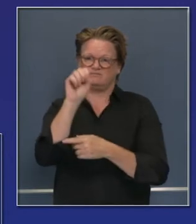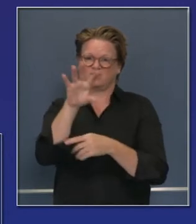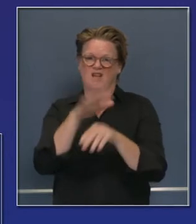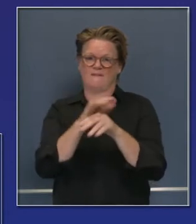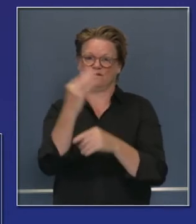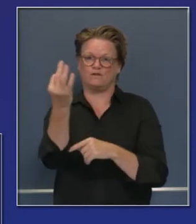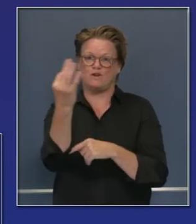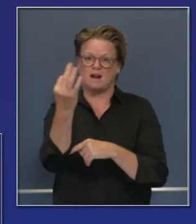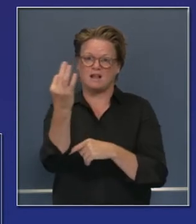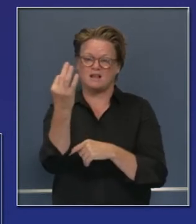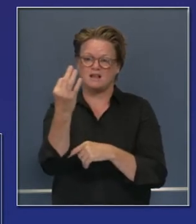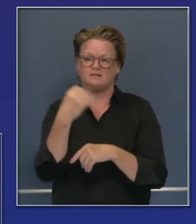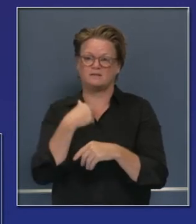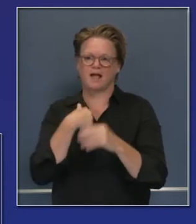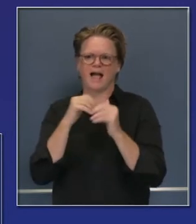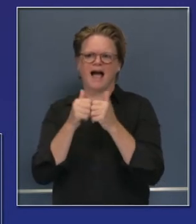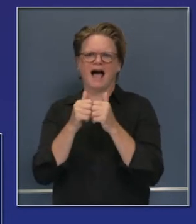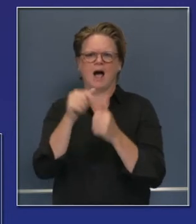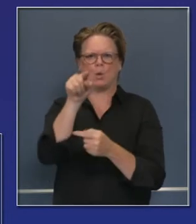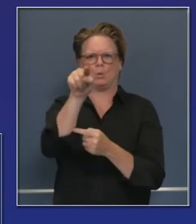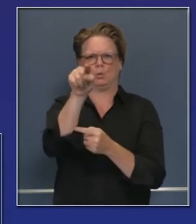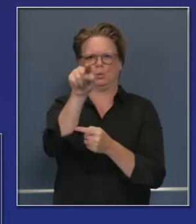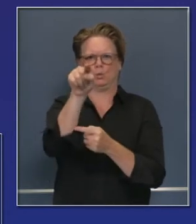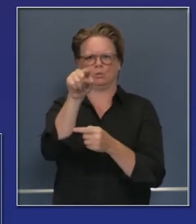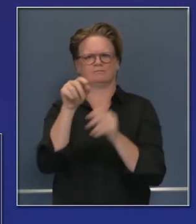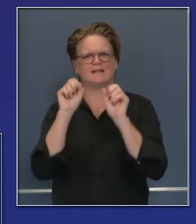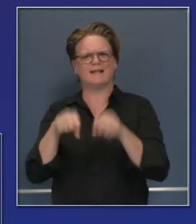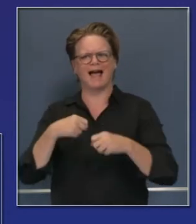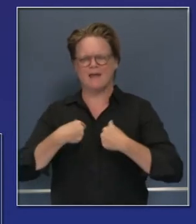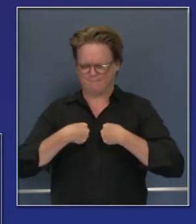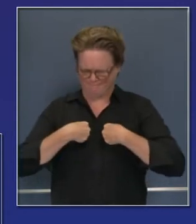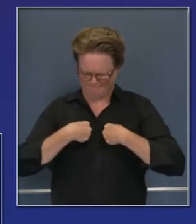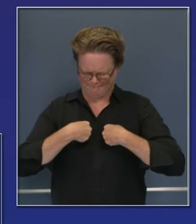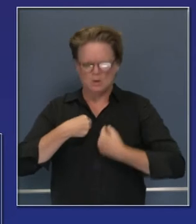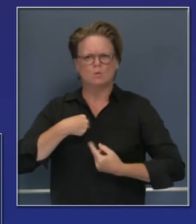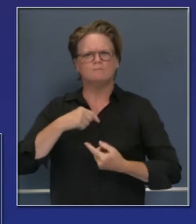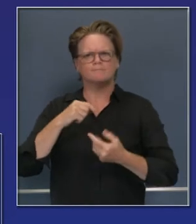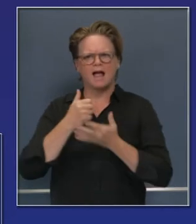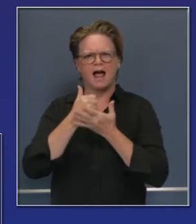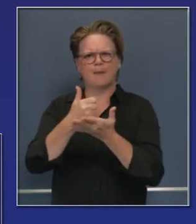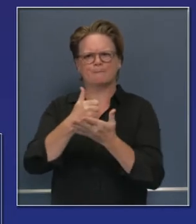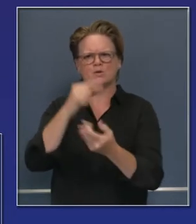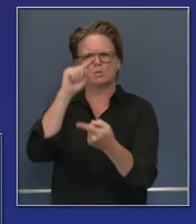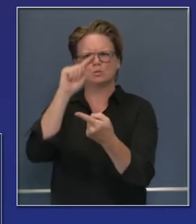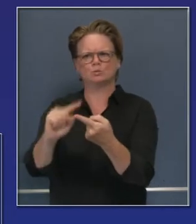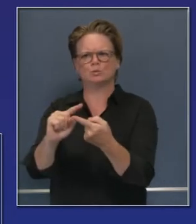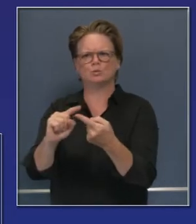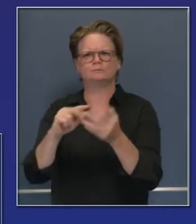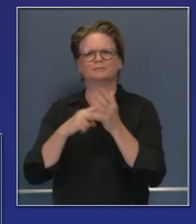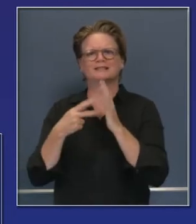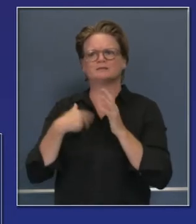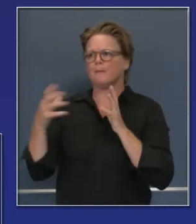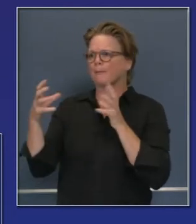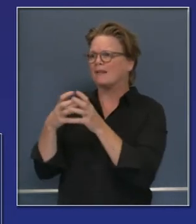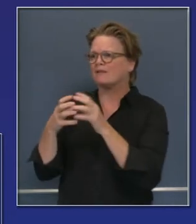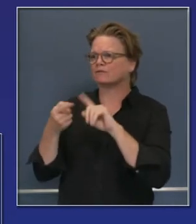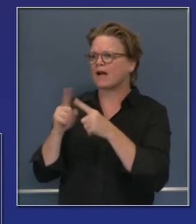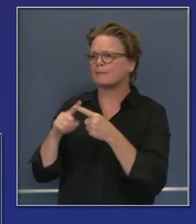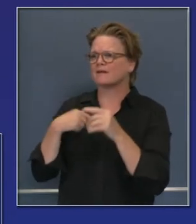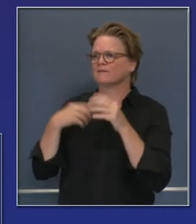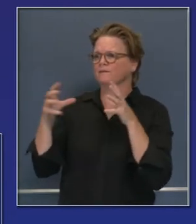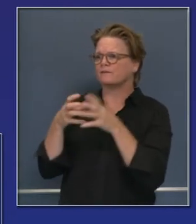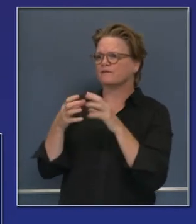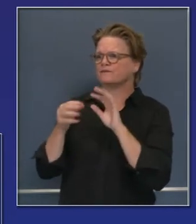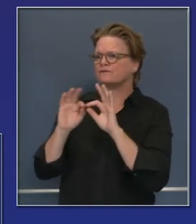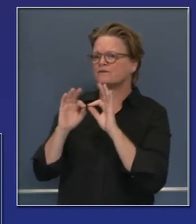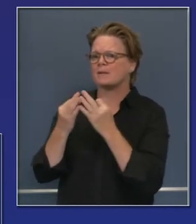importante que es hacer lo posible por minimizar congregarse con otras personas cuando están fuera de su grupo de vida diaria fuera